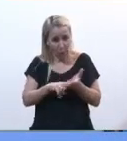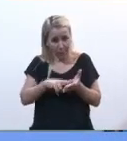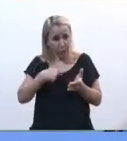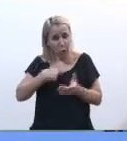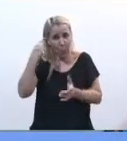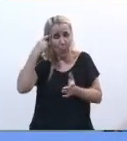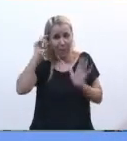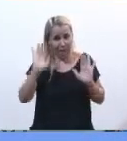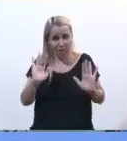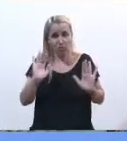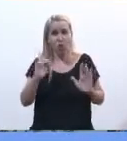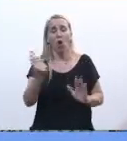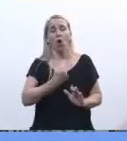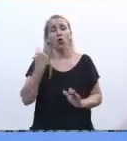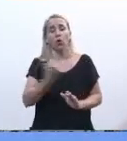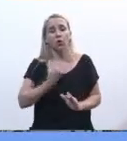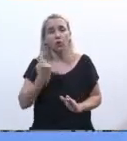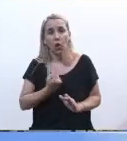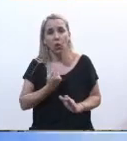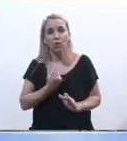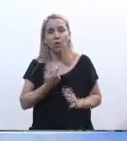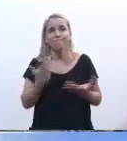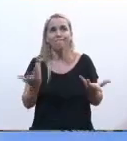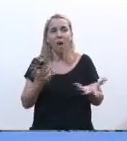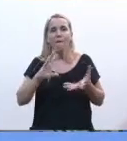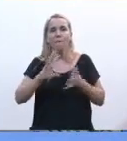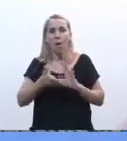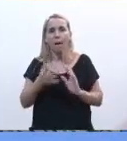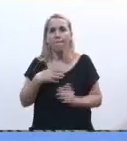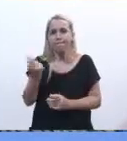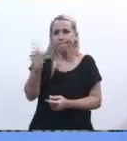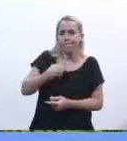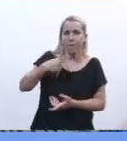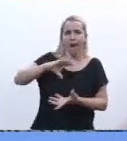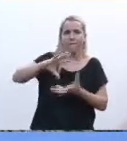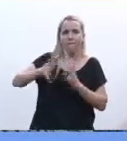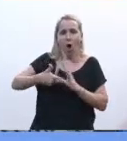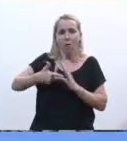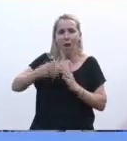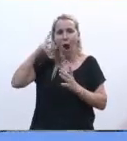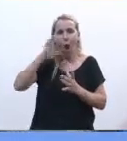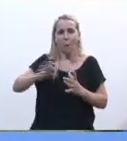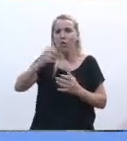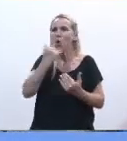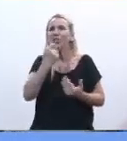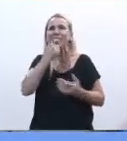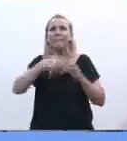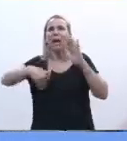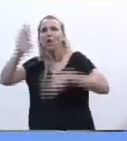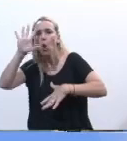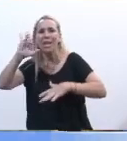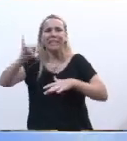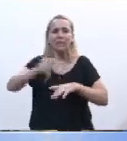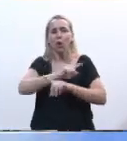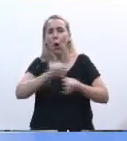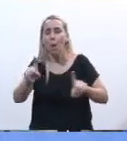de que estamos siendo, de alguna manera, sometidos a una visión que ni siquiera es mayoritaria, pero